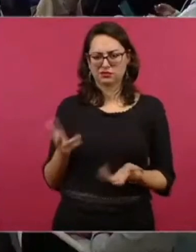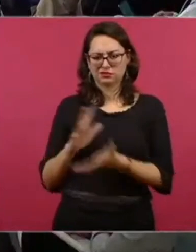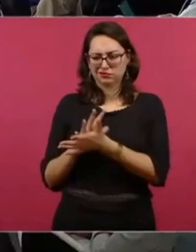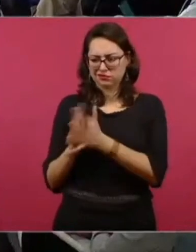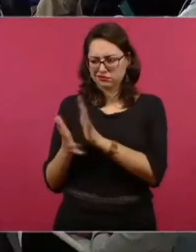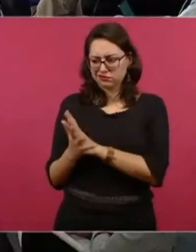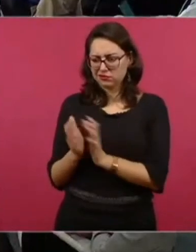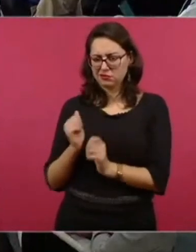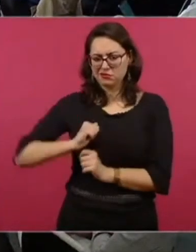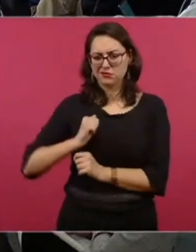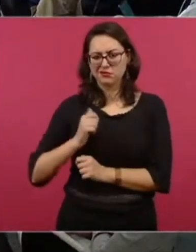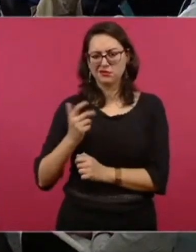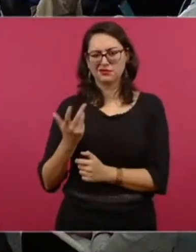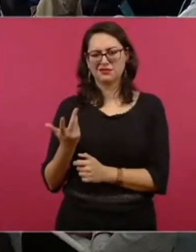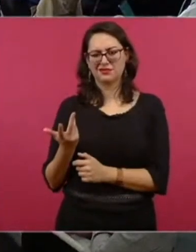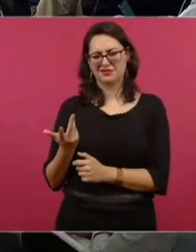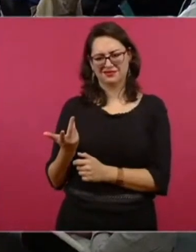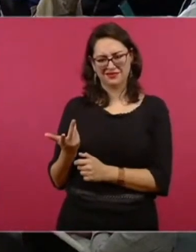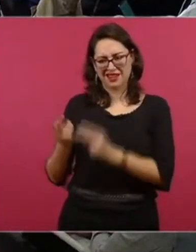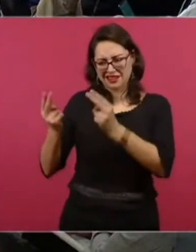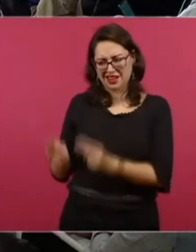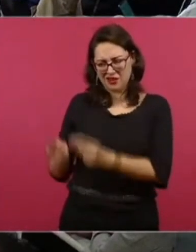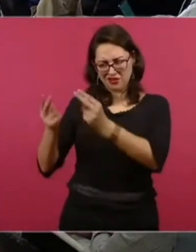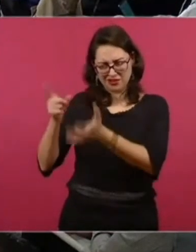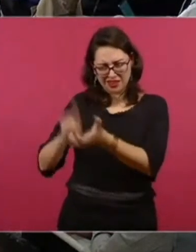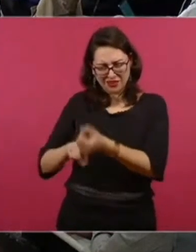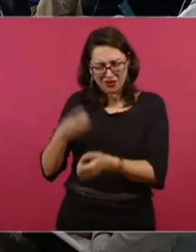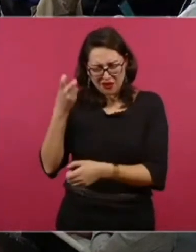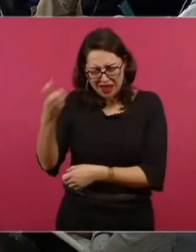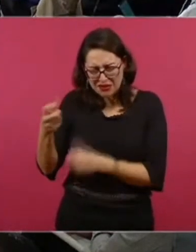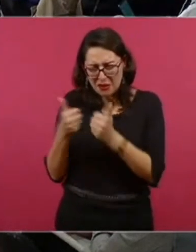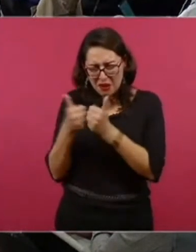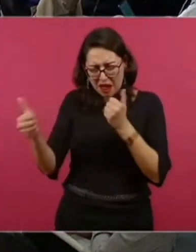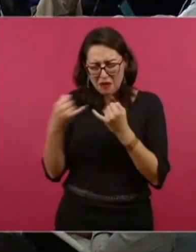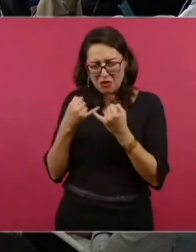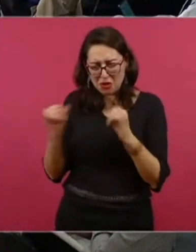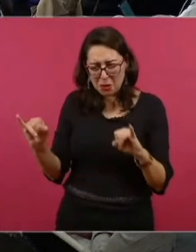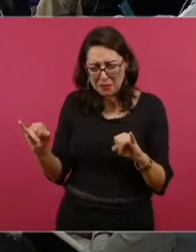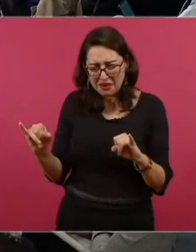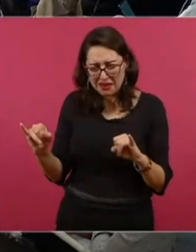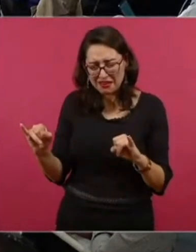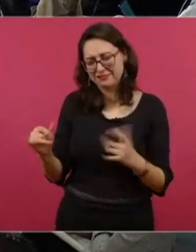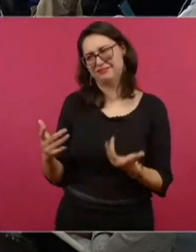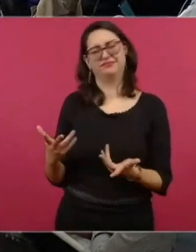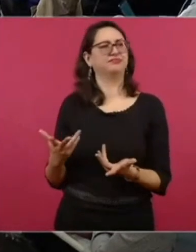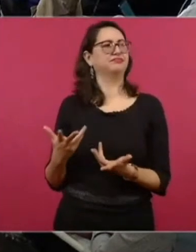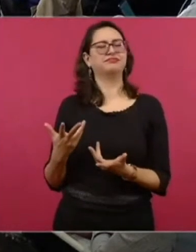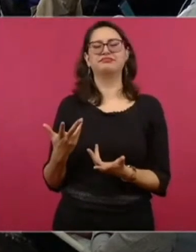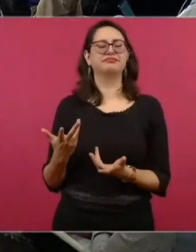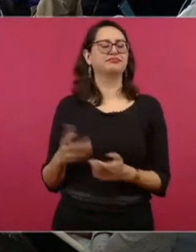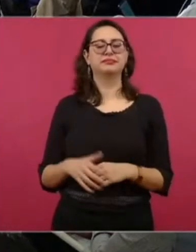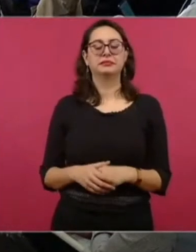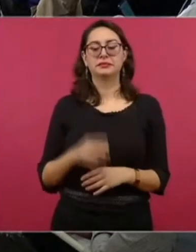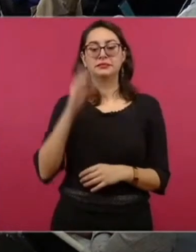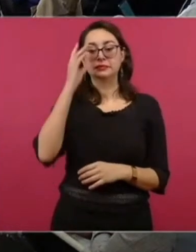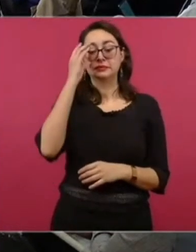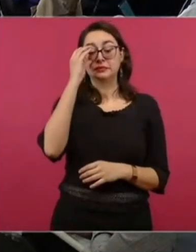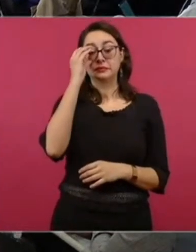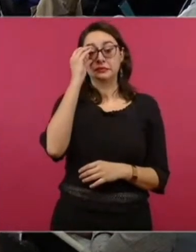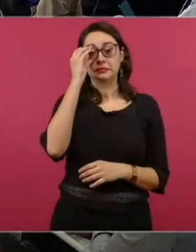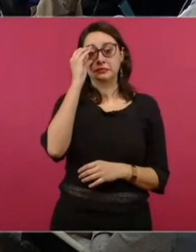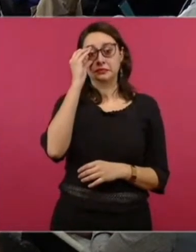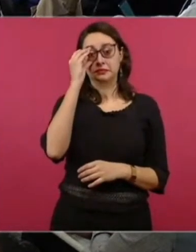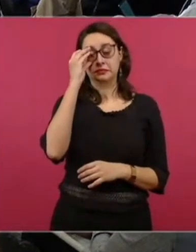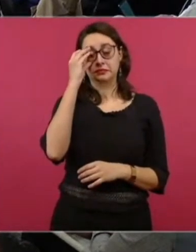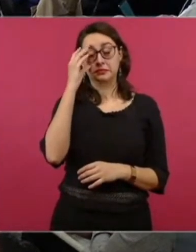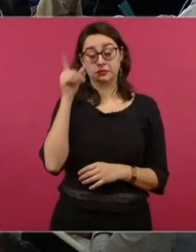políticas y hasta hacer negocios al amparo de los cargos